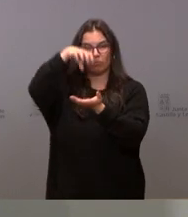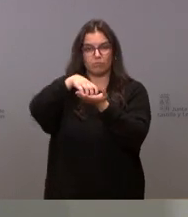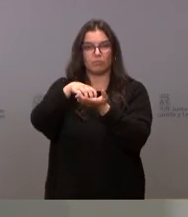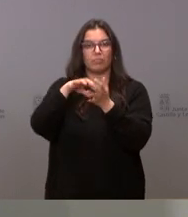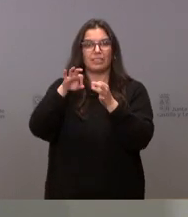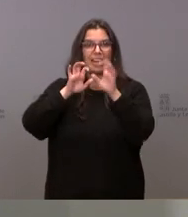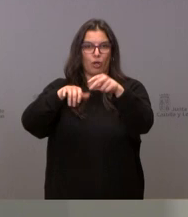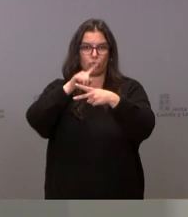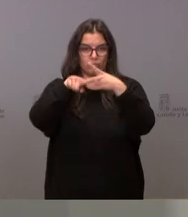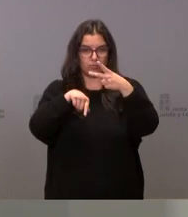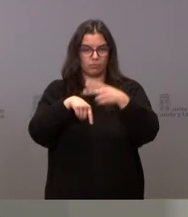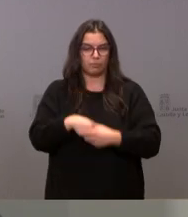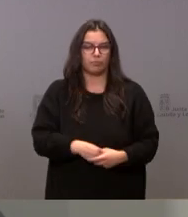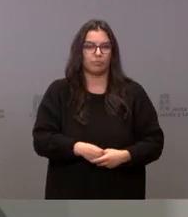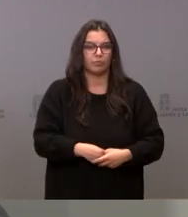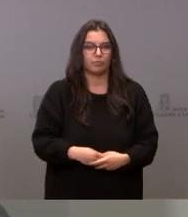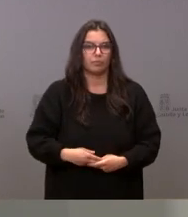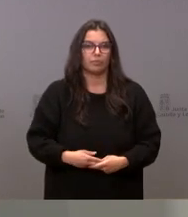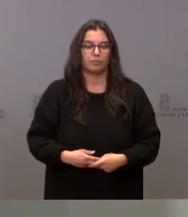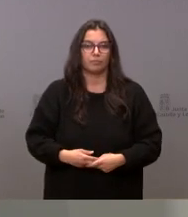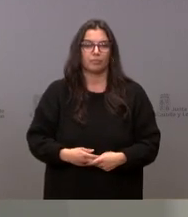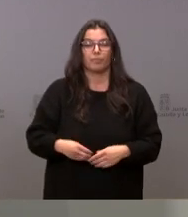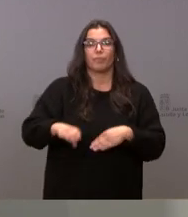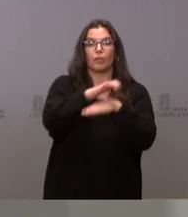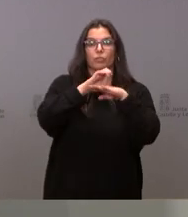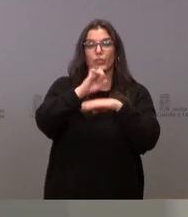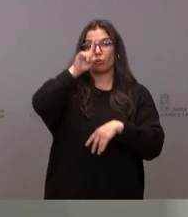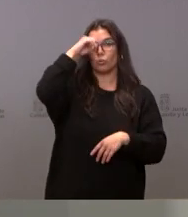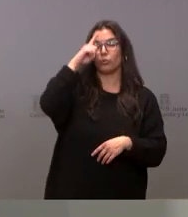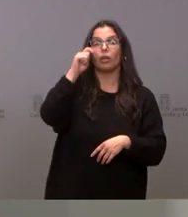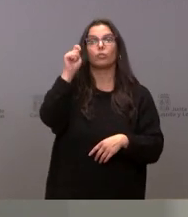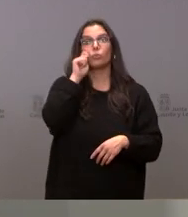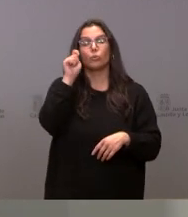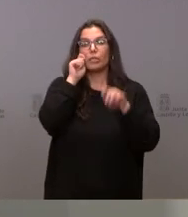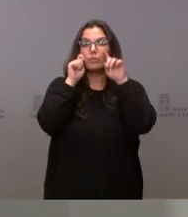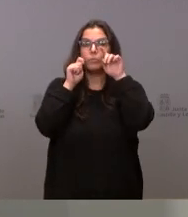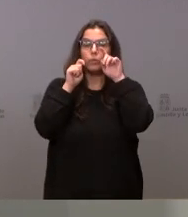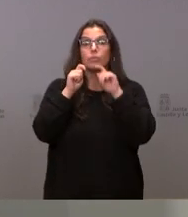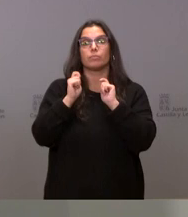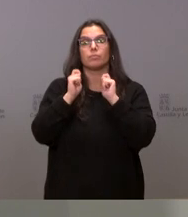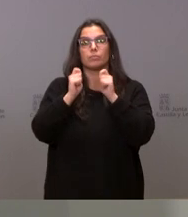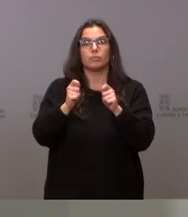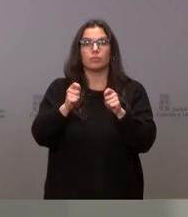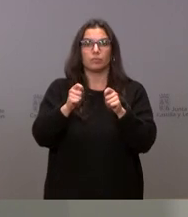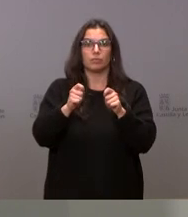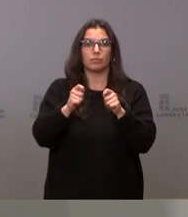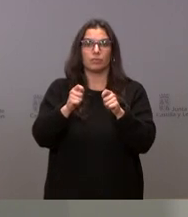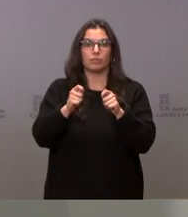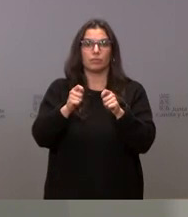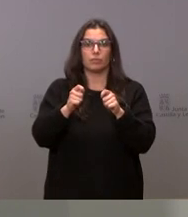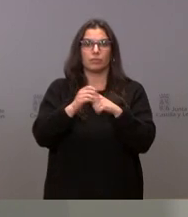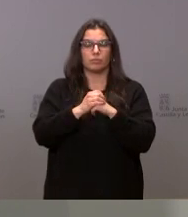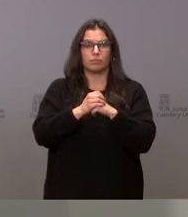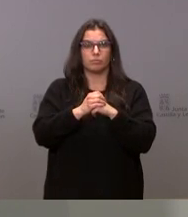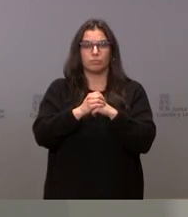Leones. La Consejería de Cultura y Turismo declara el lienzo Tancredo